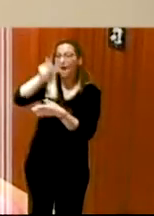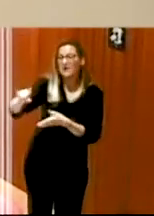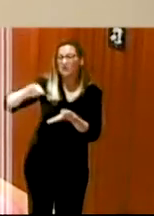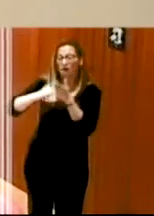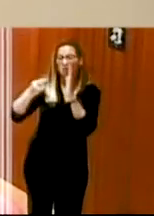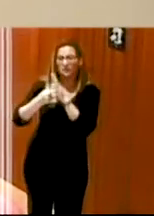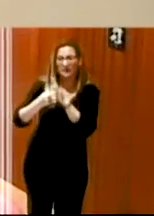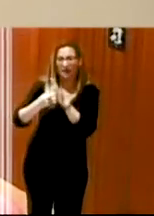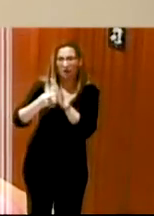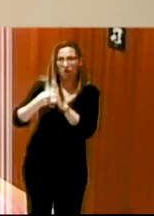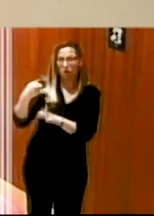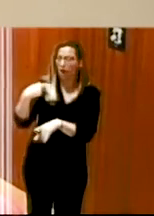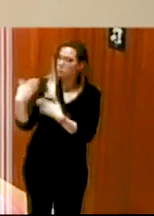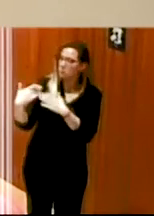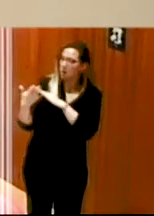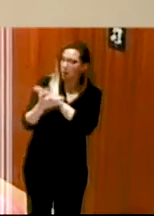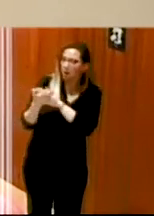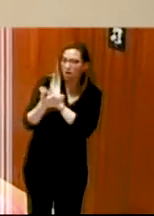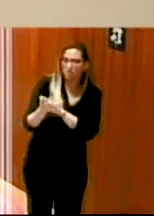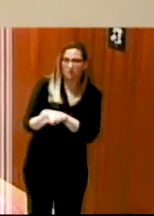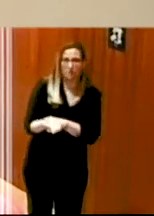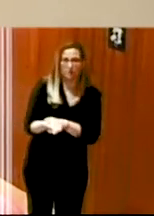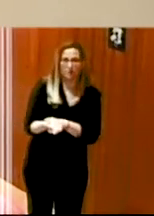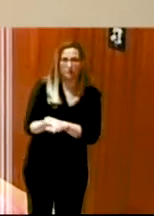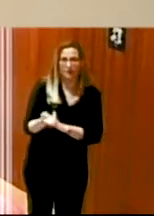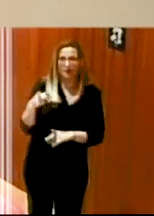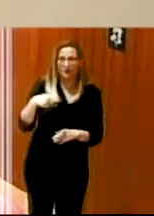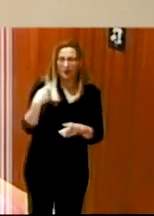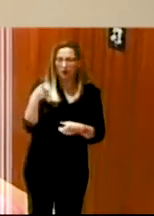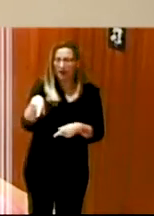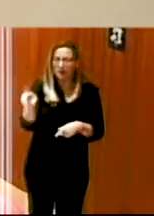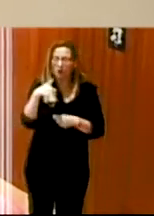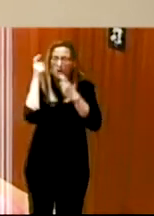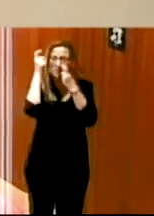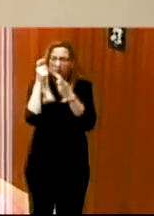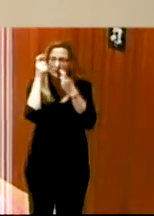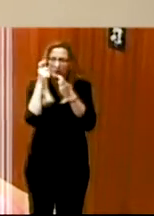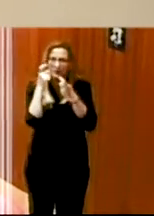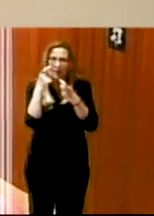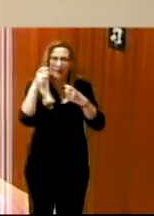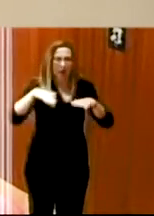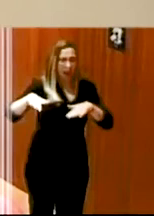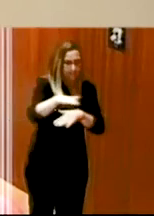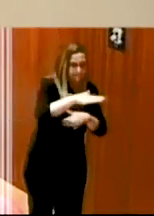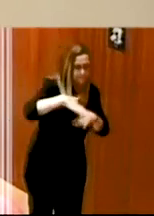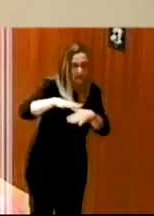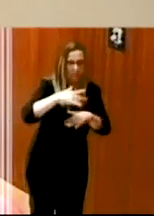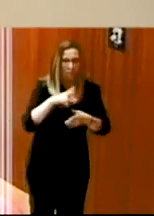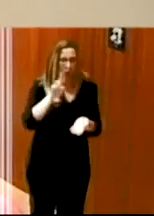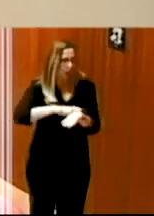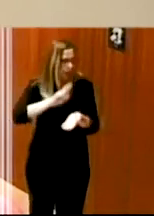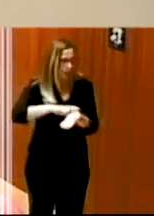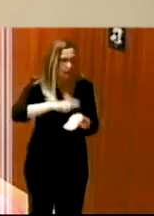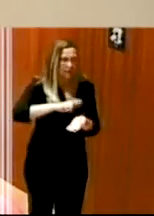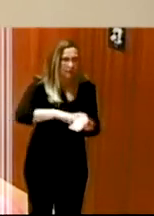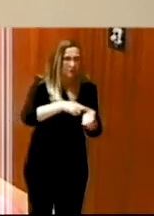técnico y una técnica y van intentando que todo el espacio el ritmo lleve un